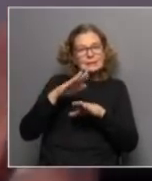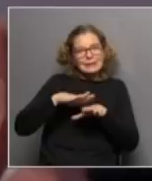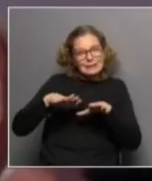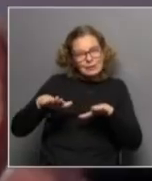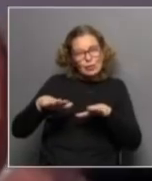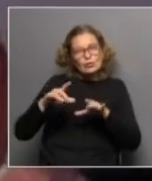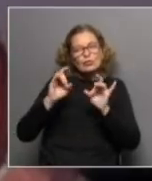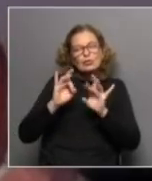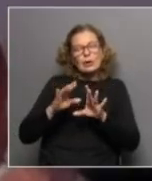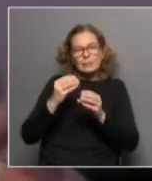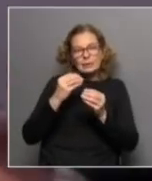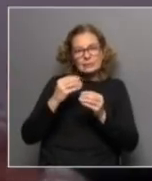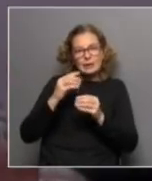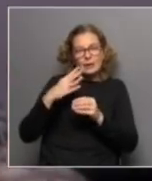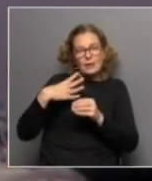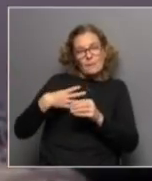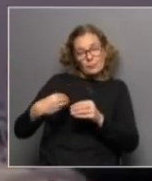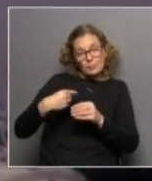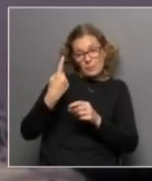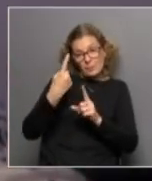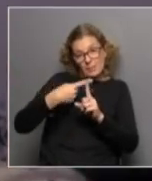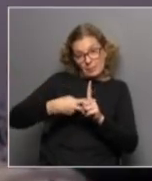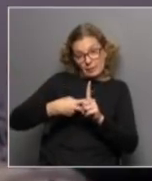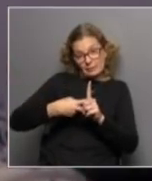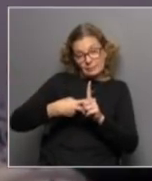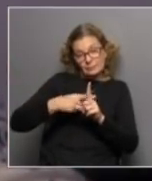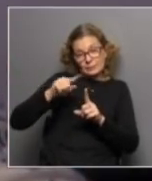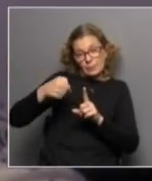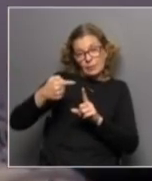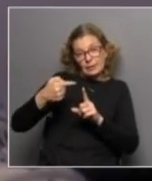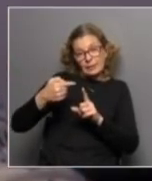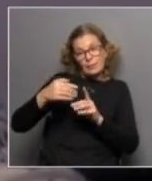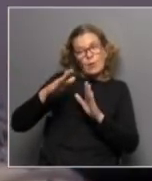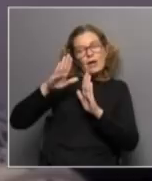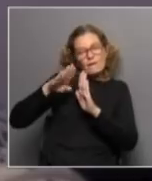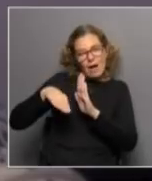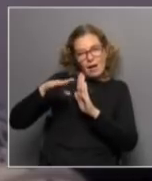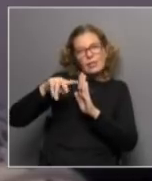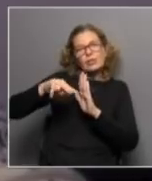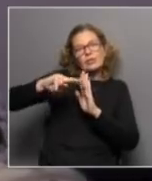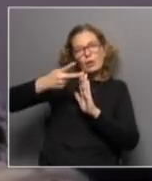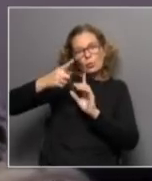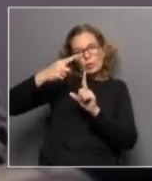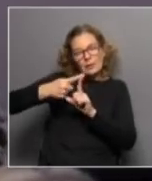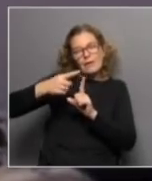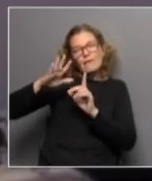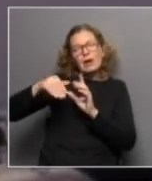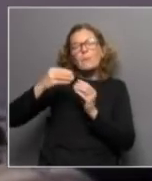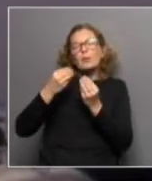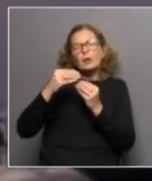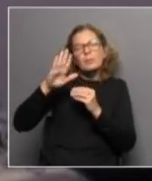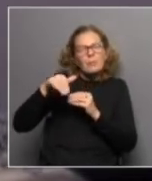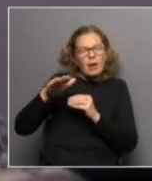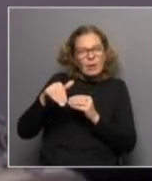alimentados exclusivamente con lactancia en el primer mes de vida y que eso empieza a disminuir ¿por qué empieza a